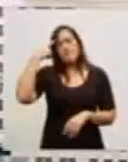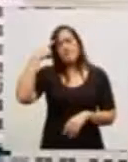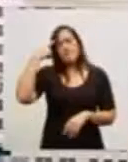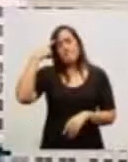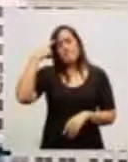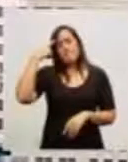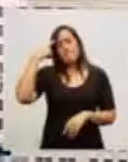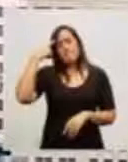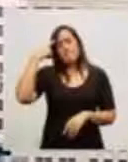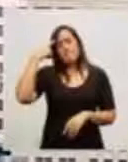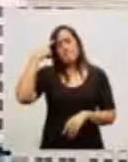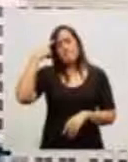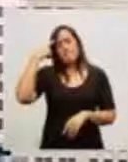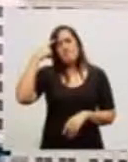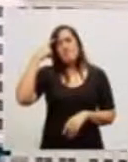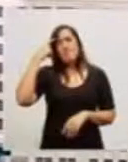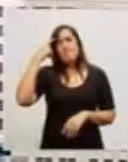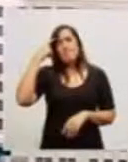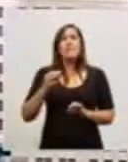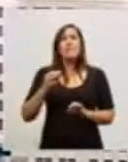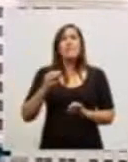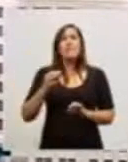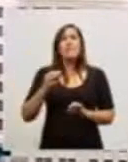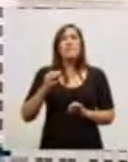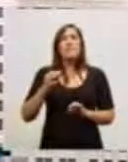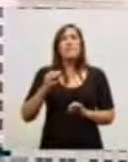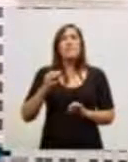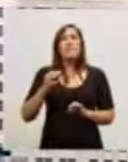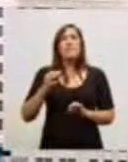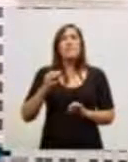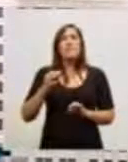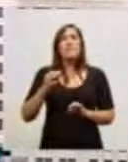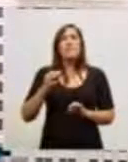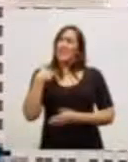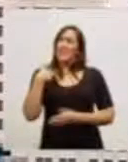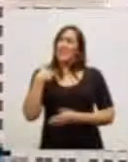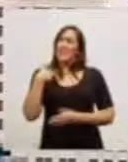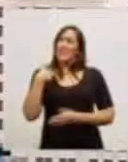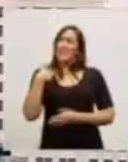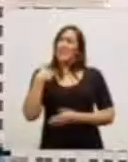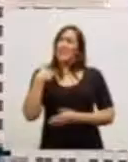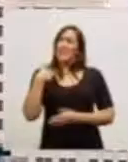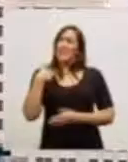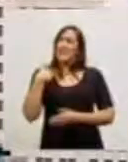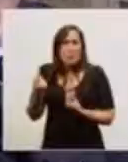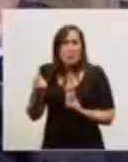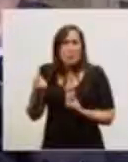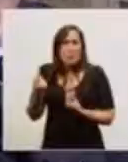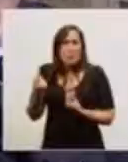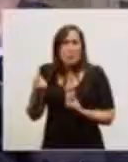sonriéndose así, y yo decía, ¿este hombre de qué se ríe? Estamos en medio... Y después, cuando me aceptó